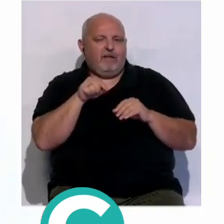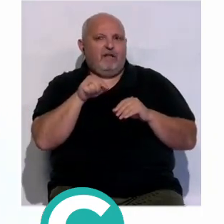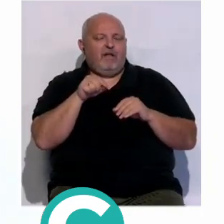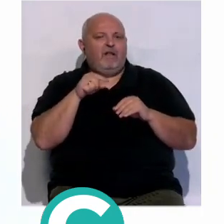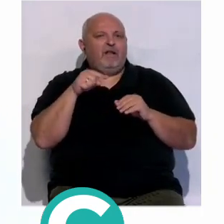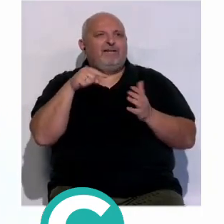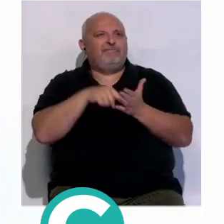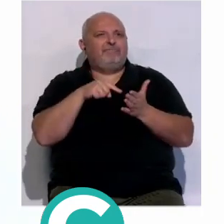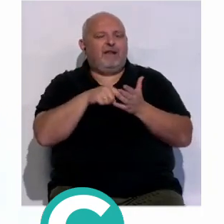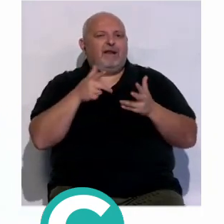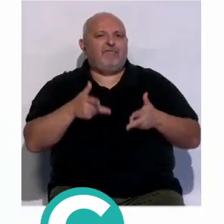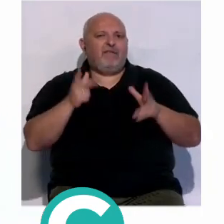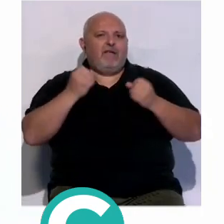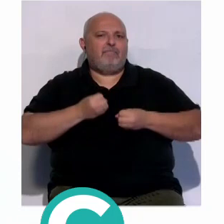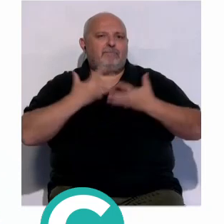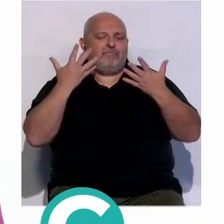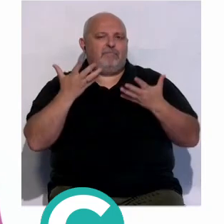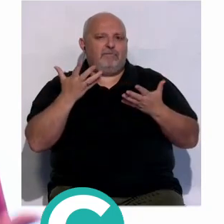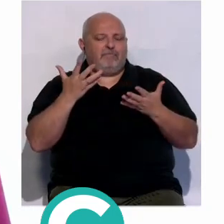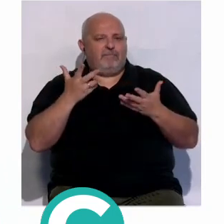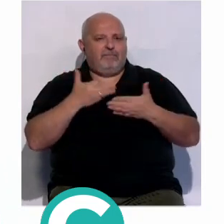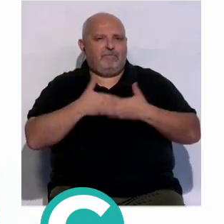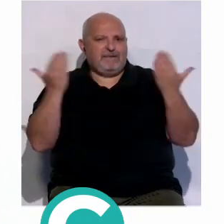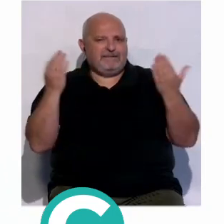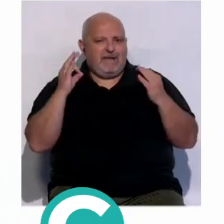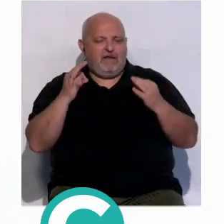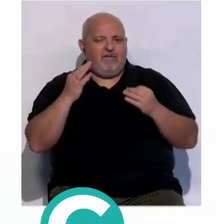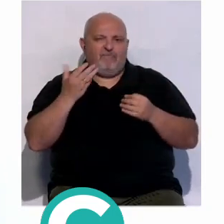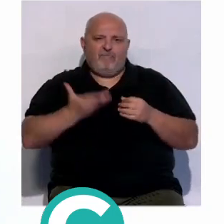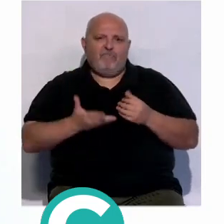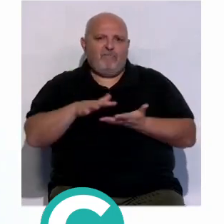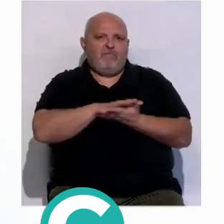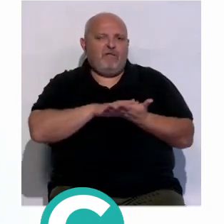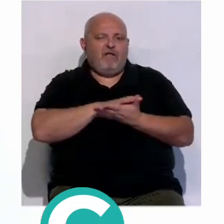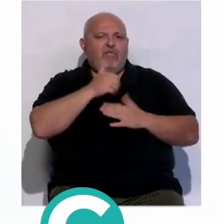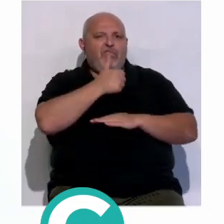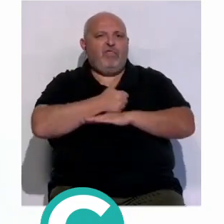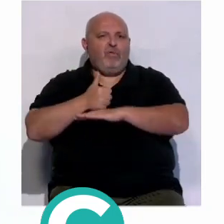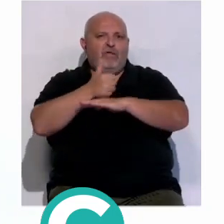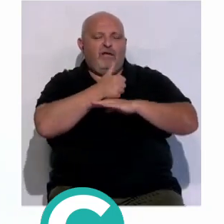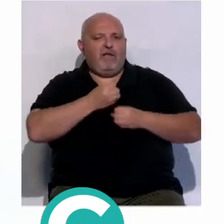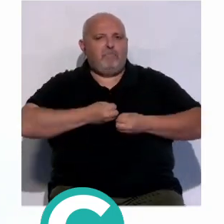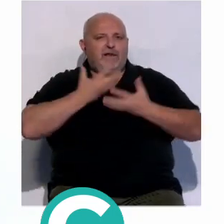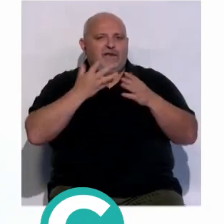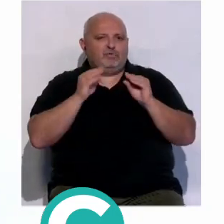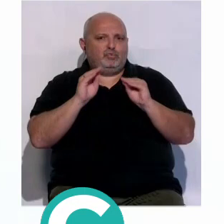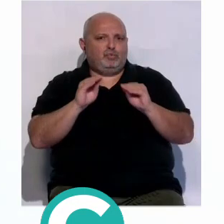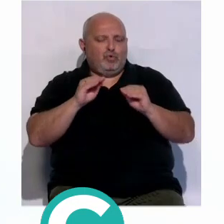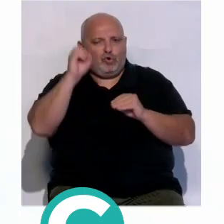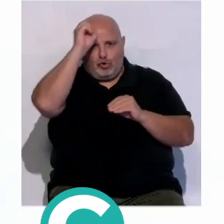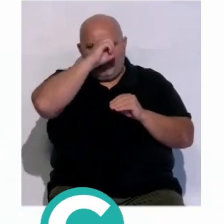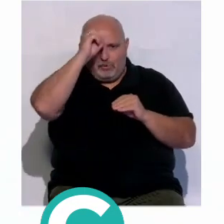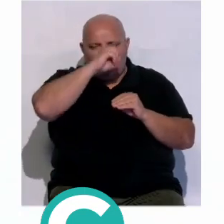reivindicaba la libertad de prensa como una forma fundamental para que la ciudadanía pudiera expresar sus